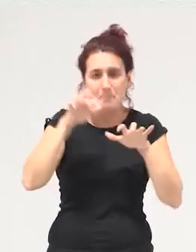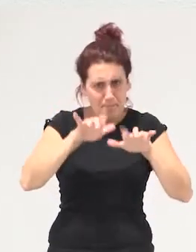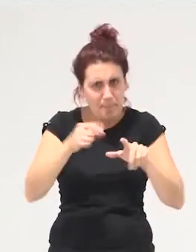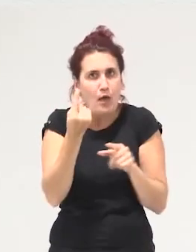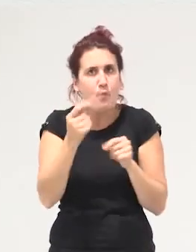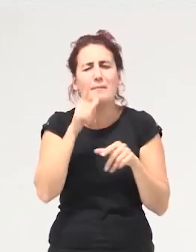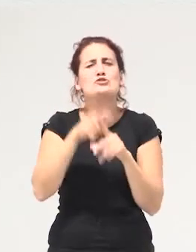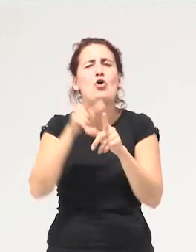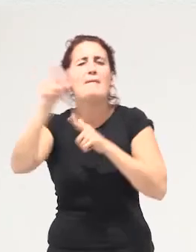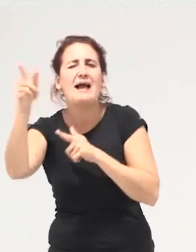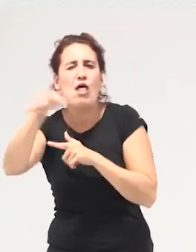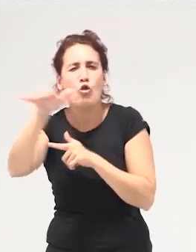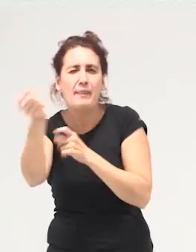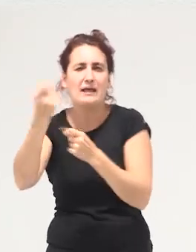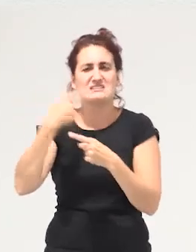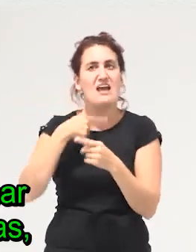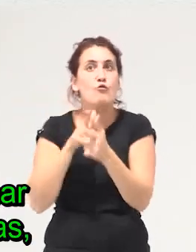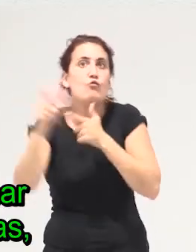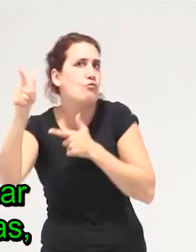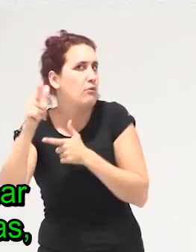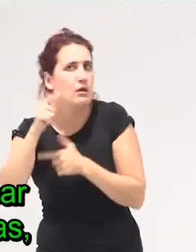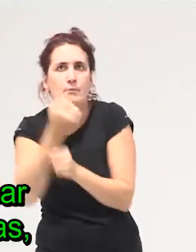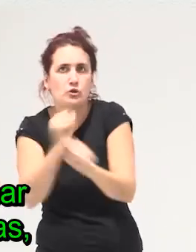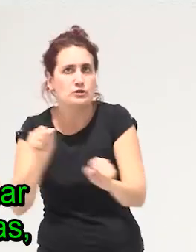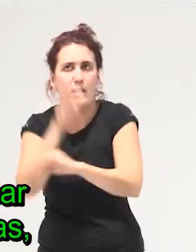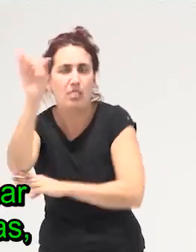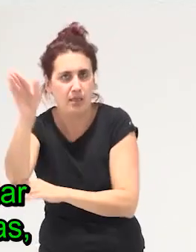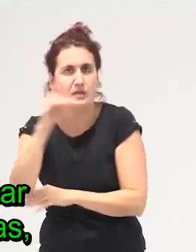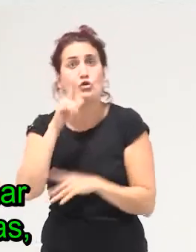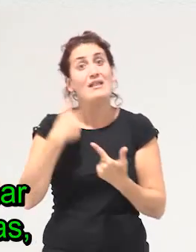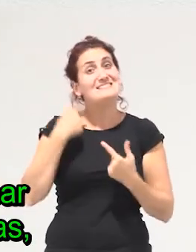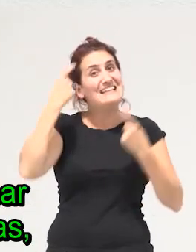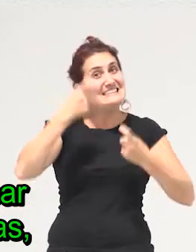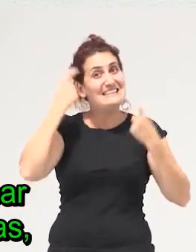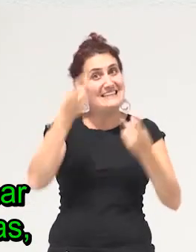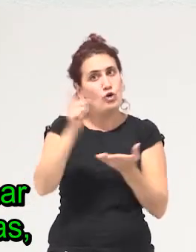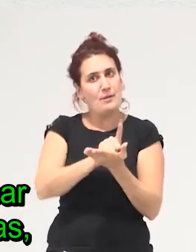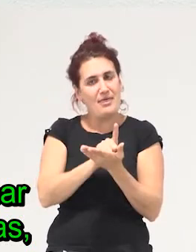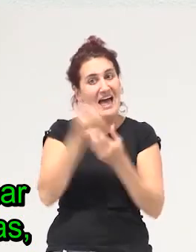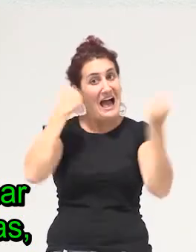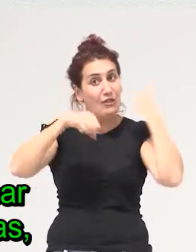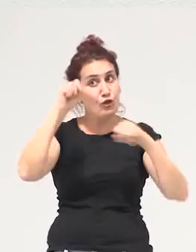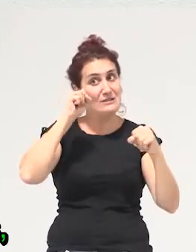o qué suceda es que está fuera de mi alcance entonces tenemos que volver a acercar nuestras acciones a sus consecuencias